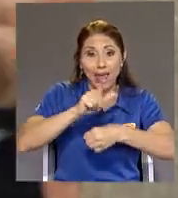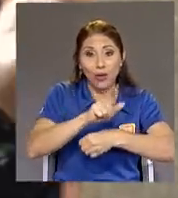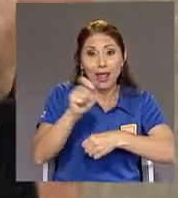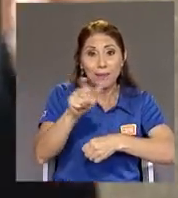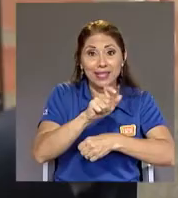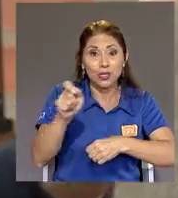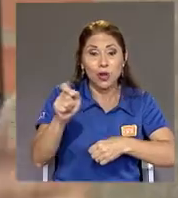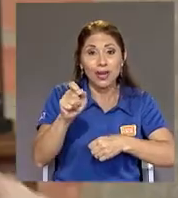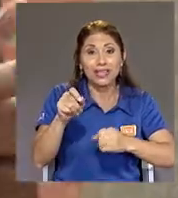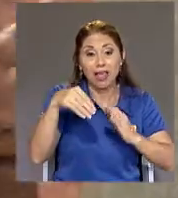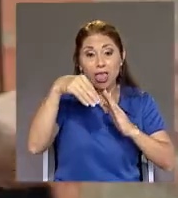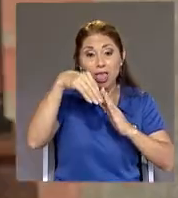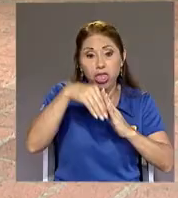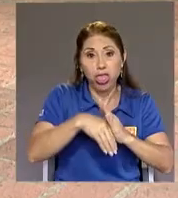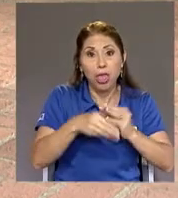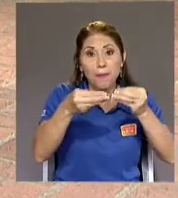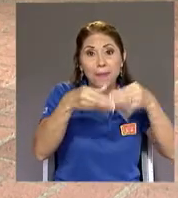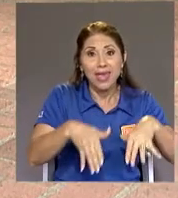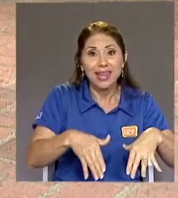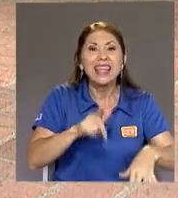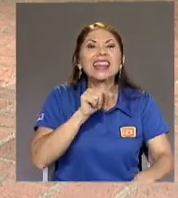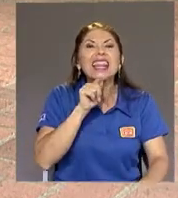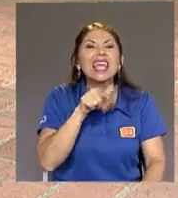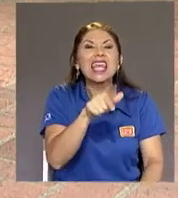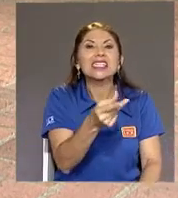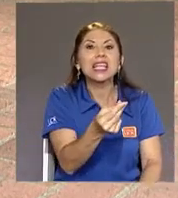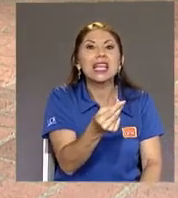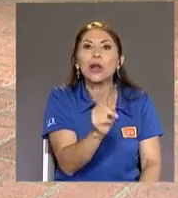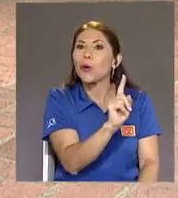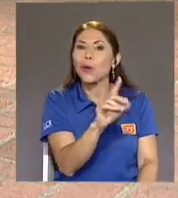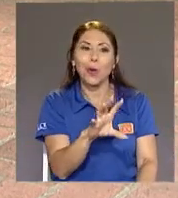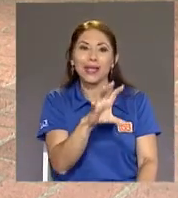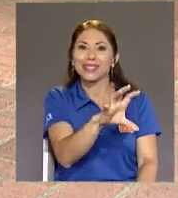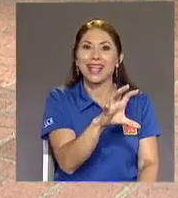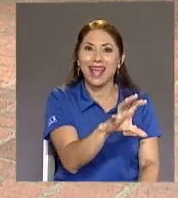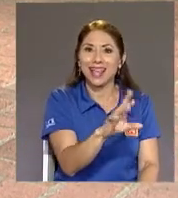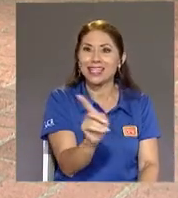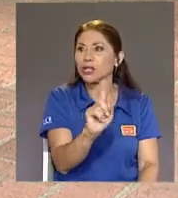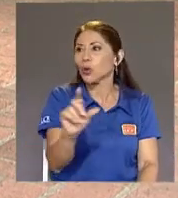No es de Bueno Es de don Álvaro y mío Y de todos los demás